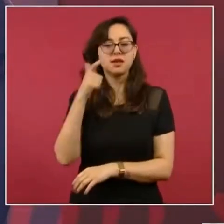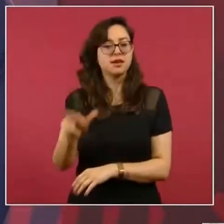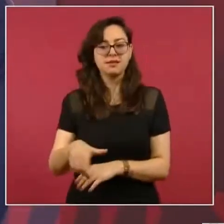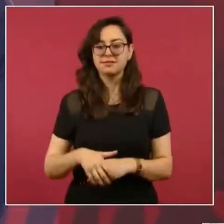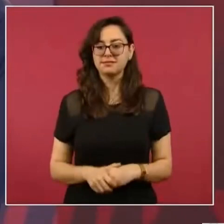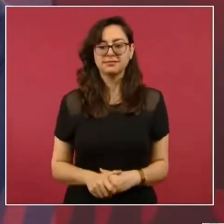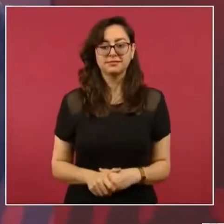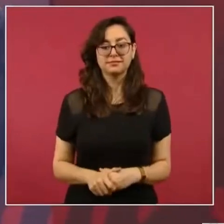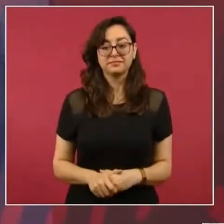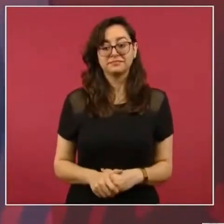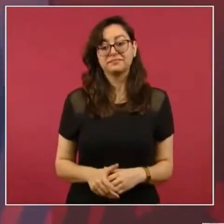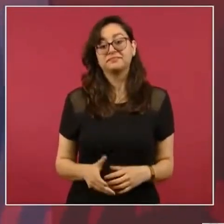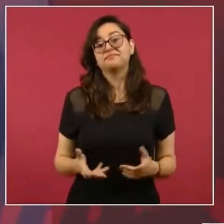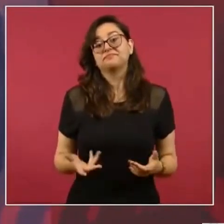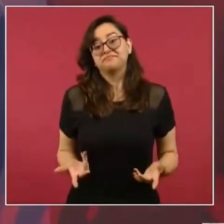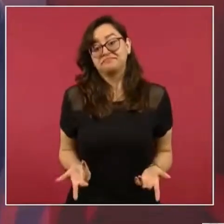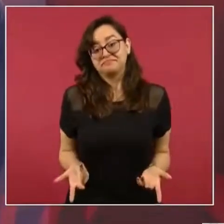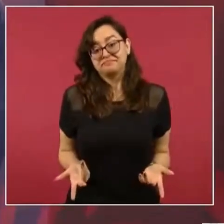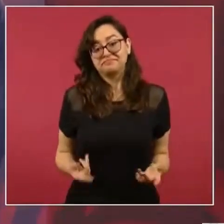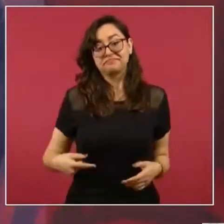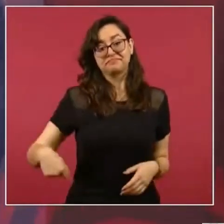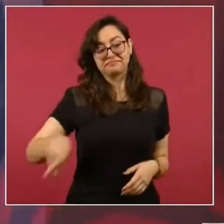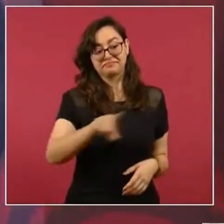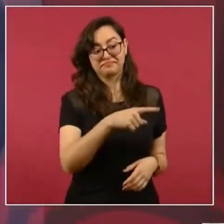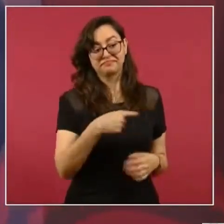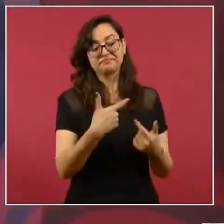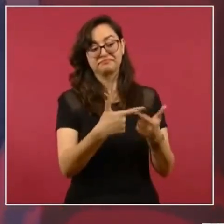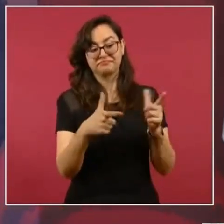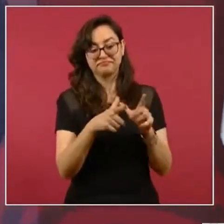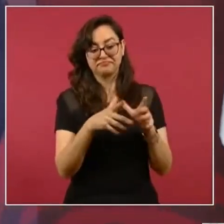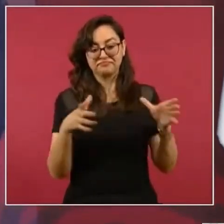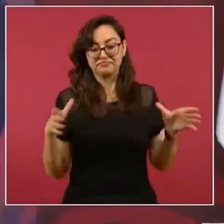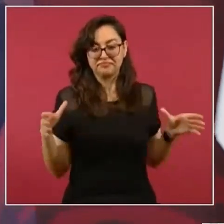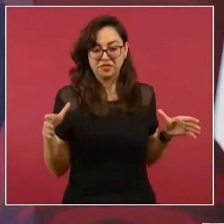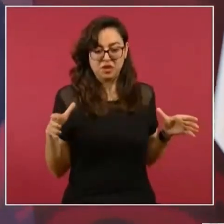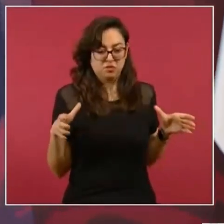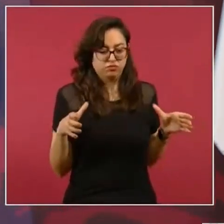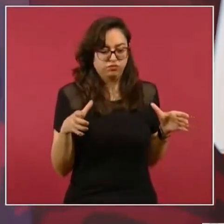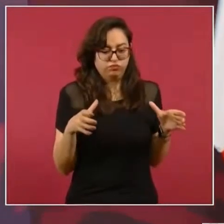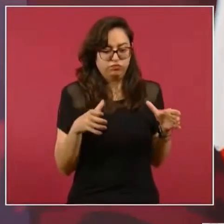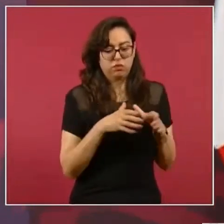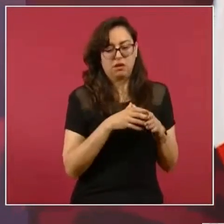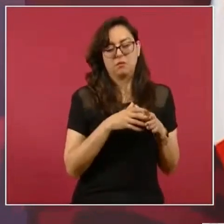Se reagruparon, en aquel entonces, toda la derecha.